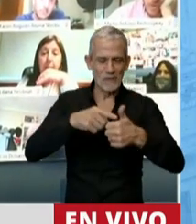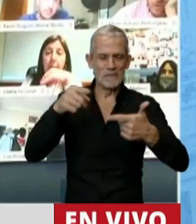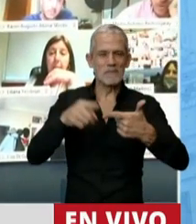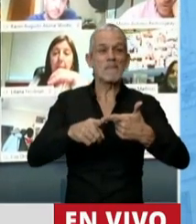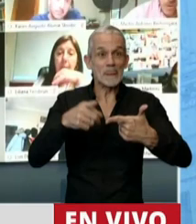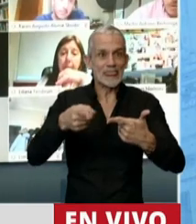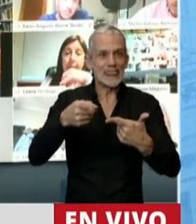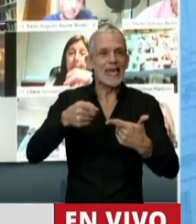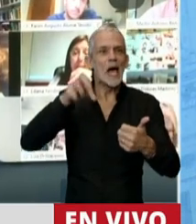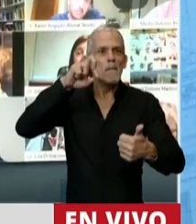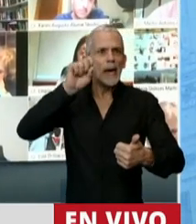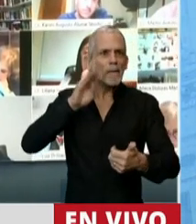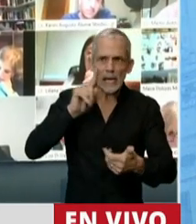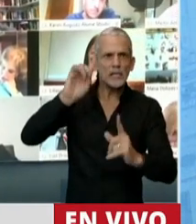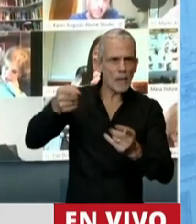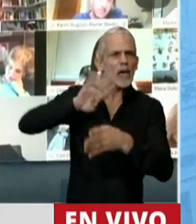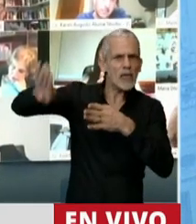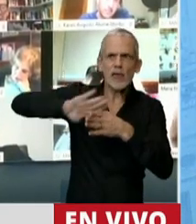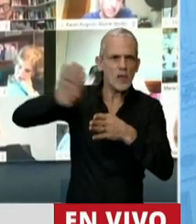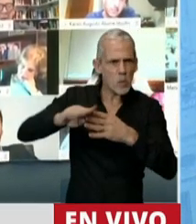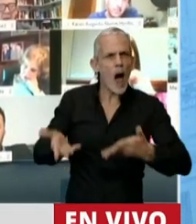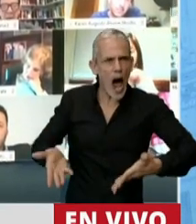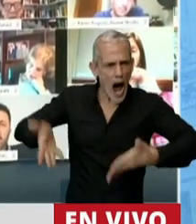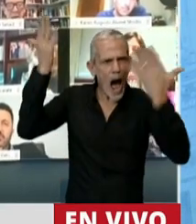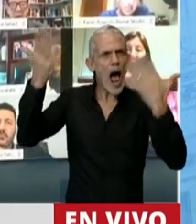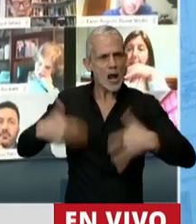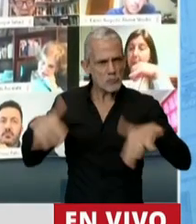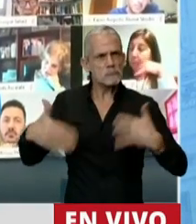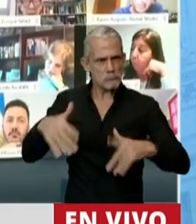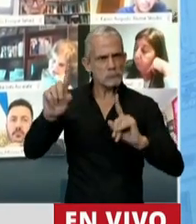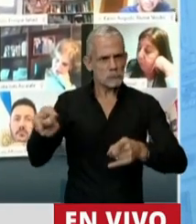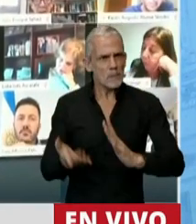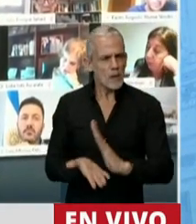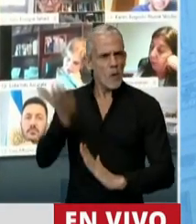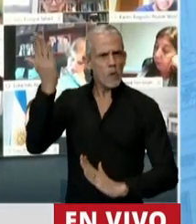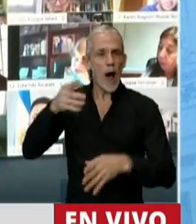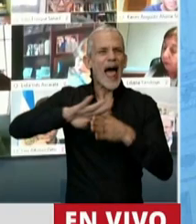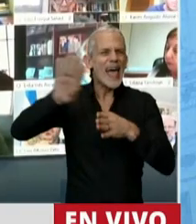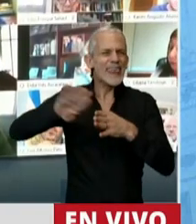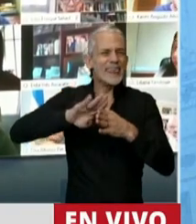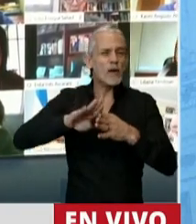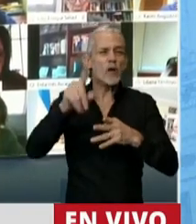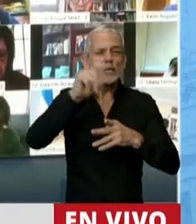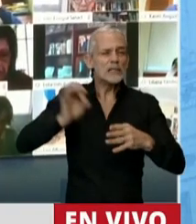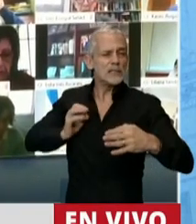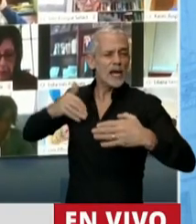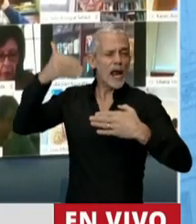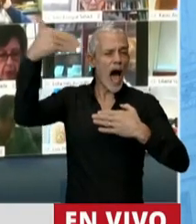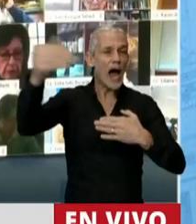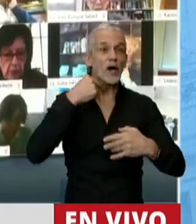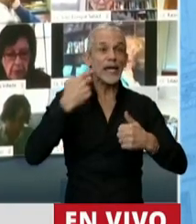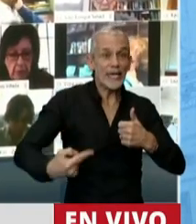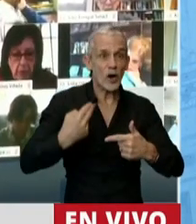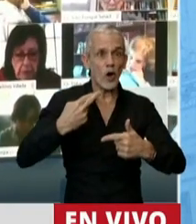PBI. No solo endeudamiento alto e histórico, sino endeudamientos a 100 años, no solo sus hijos,